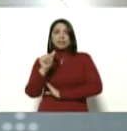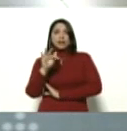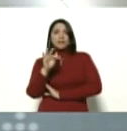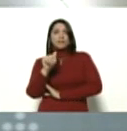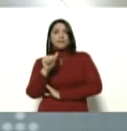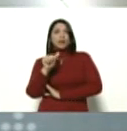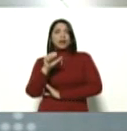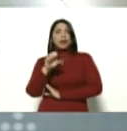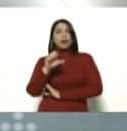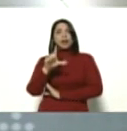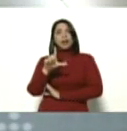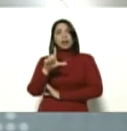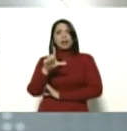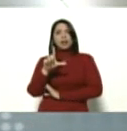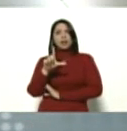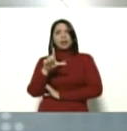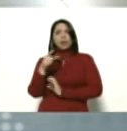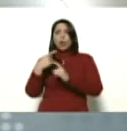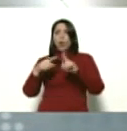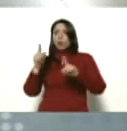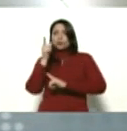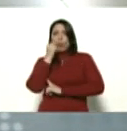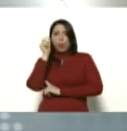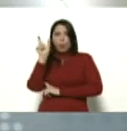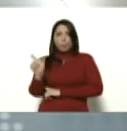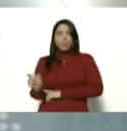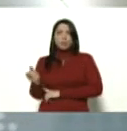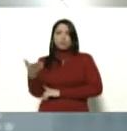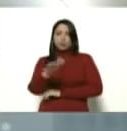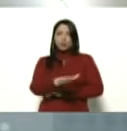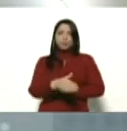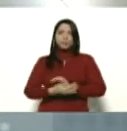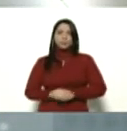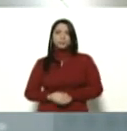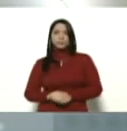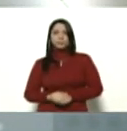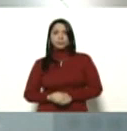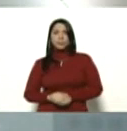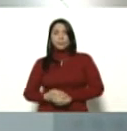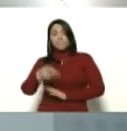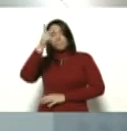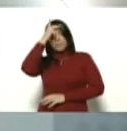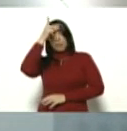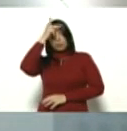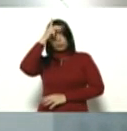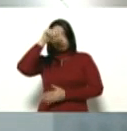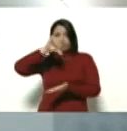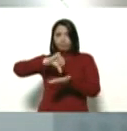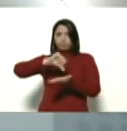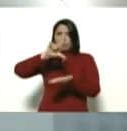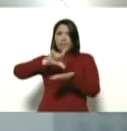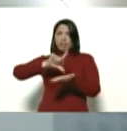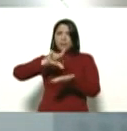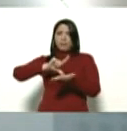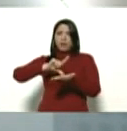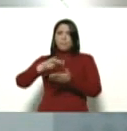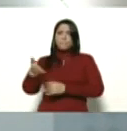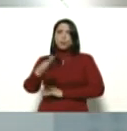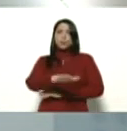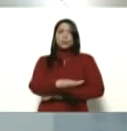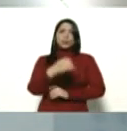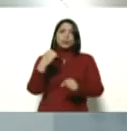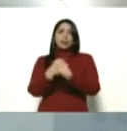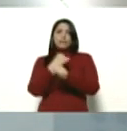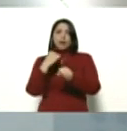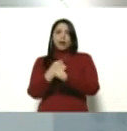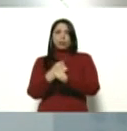Andrés Ferrante González, no tengo más datos. En Lima, Perú, murió el trabajador Anderson